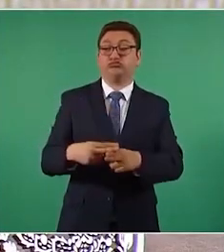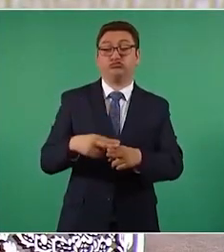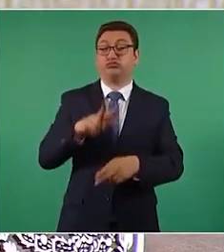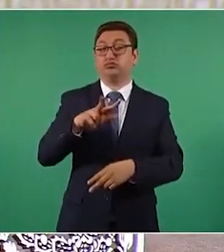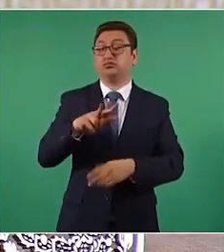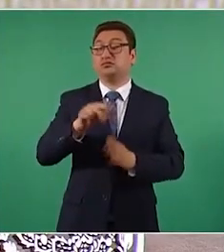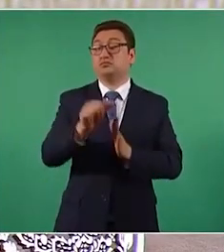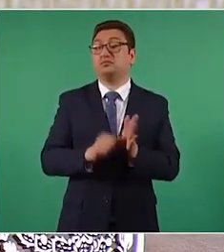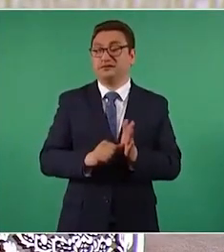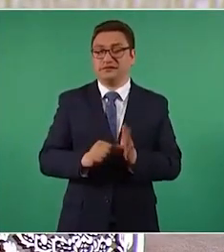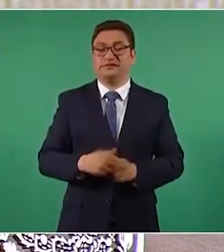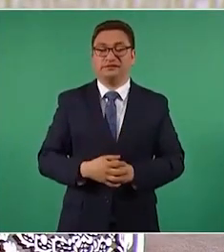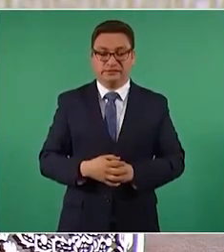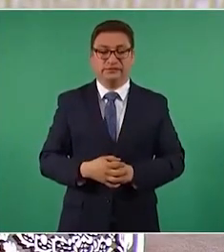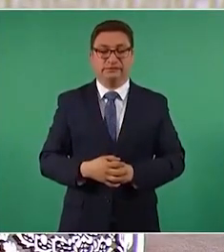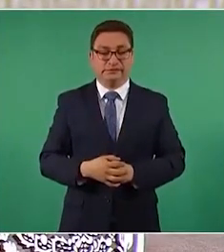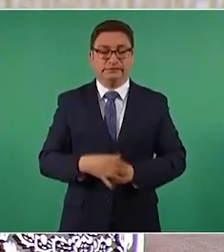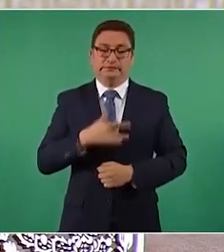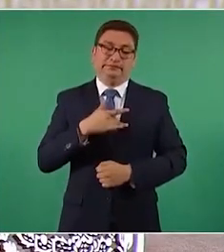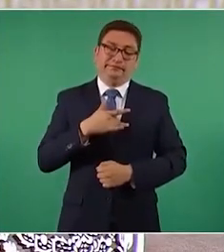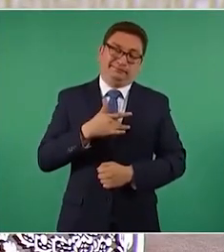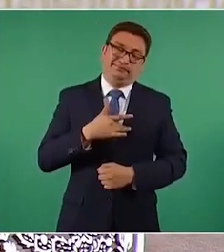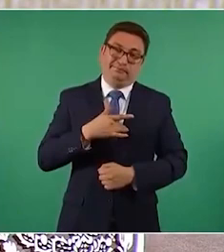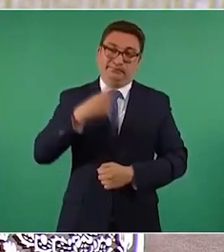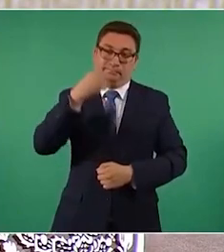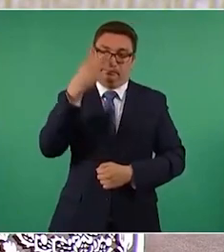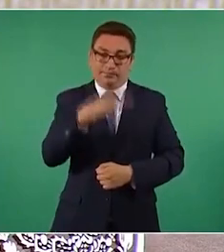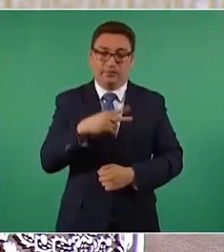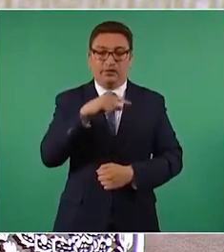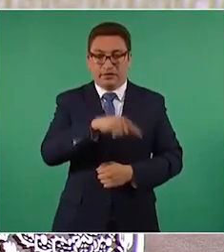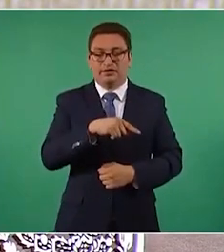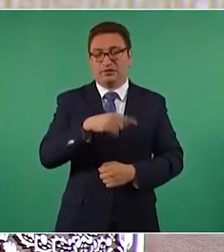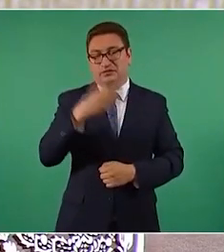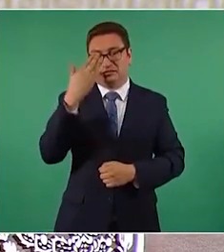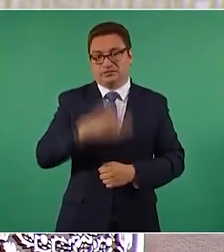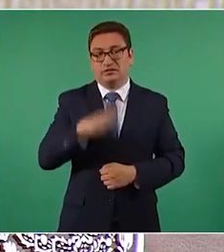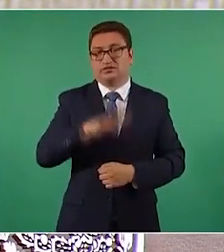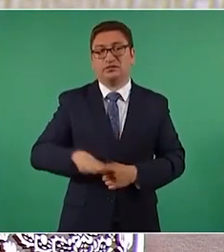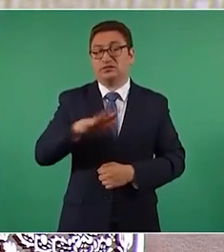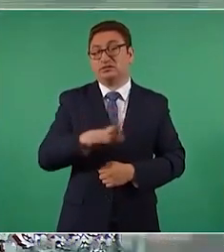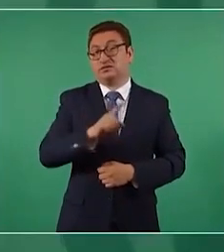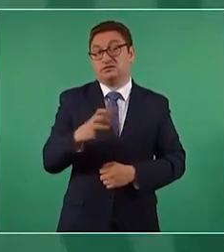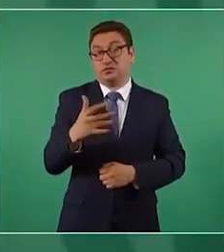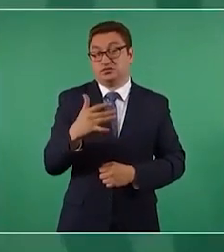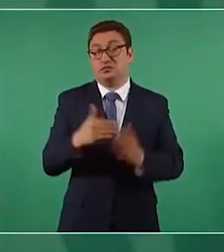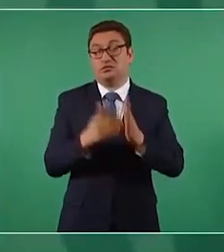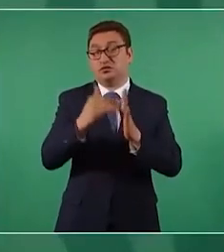presenciales. Lamentablemente México contribuía buena buena parte de esos 150 millones